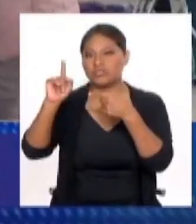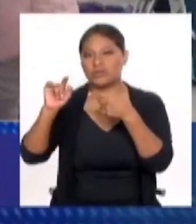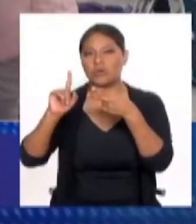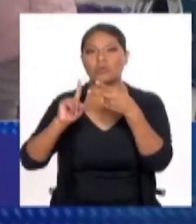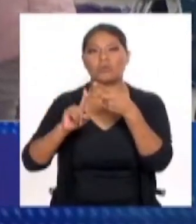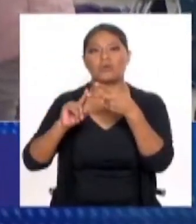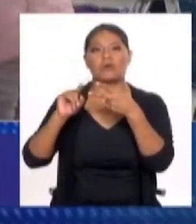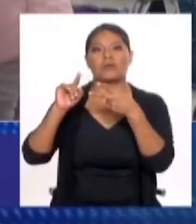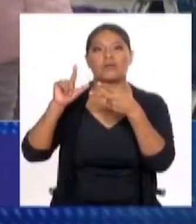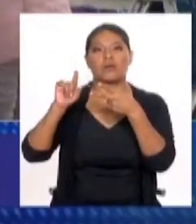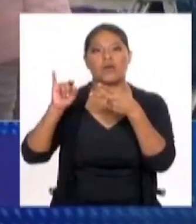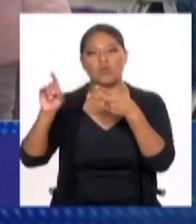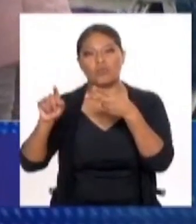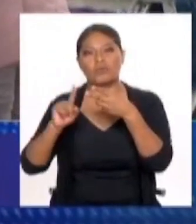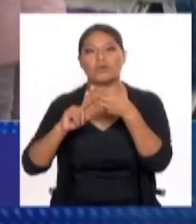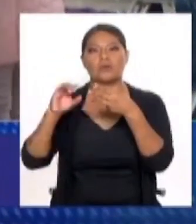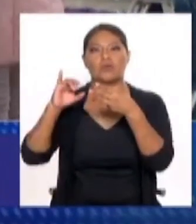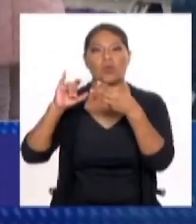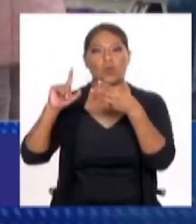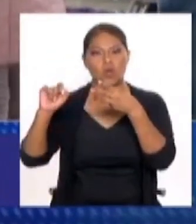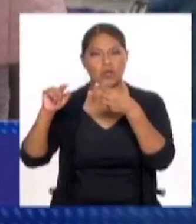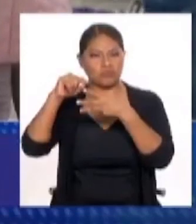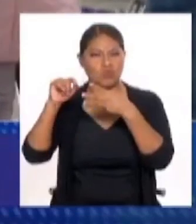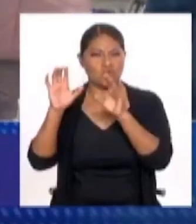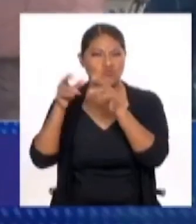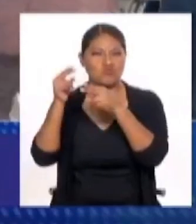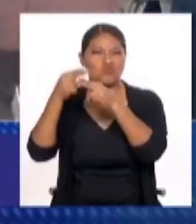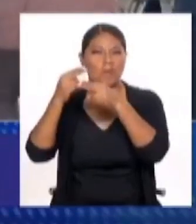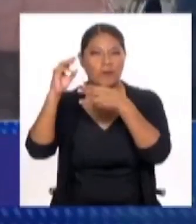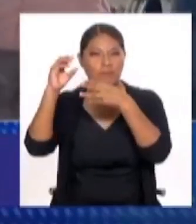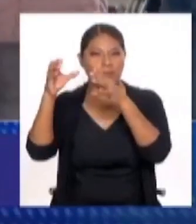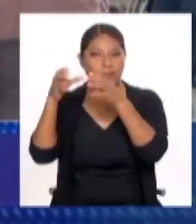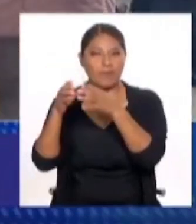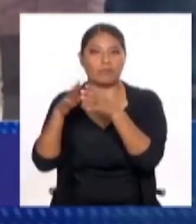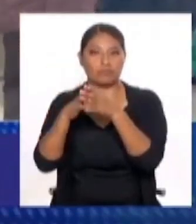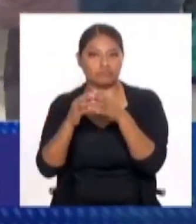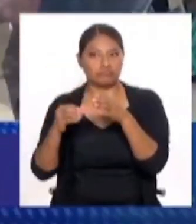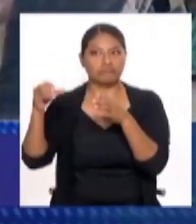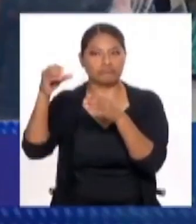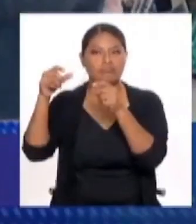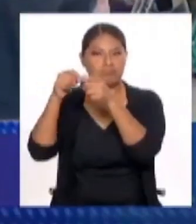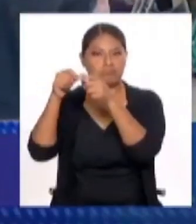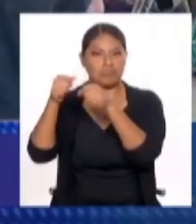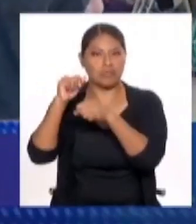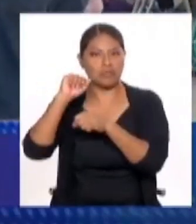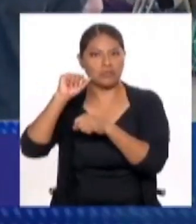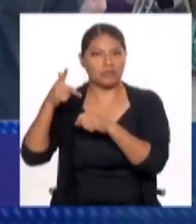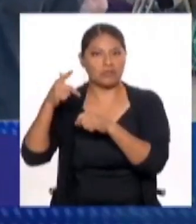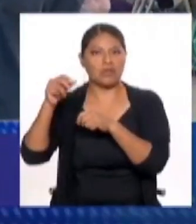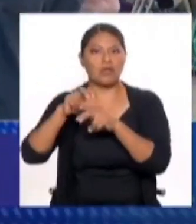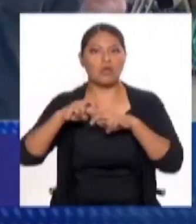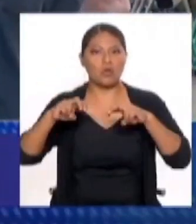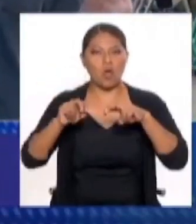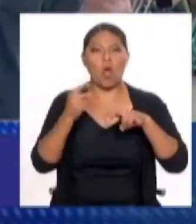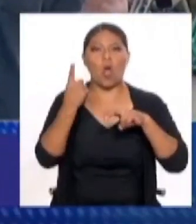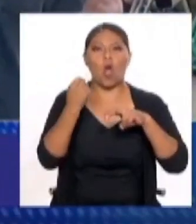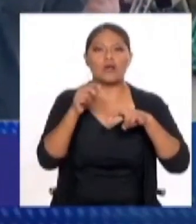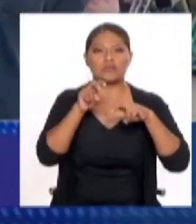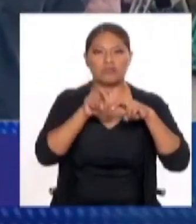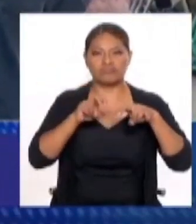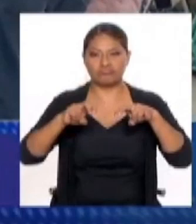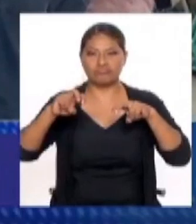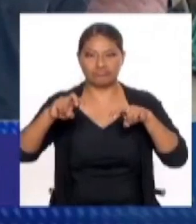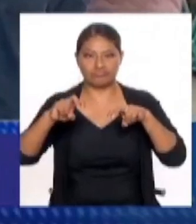Nacional, la UBI, Evópolis, consiguió una tercera mayoría, sea, 21% de los votos con 11 sillas, estos quedaron